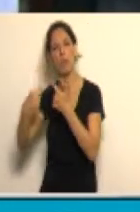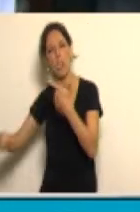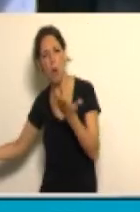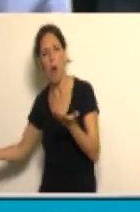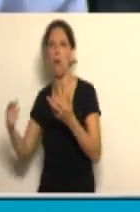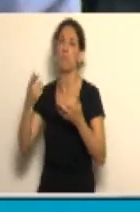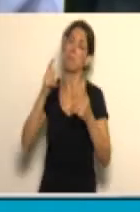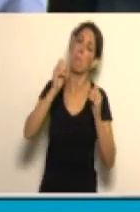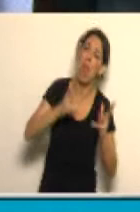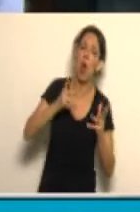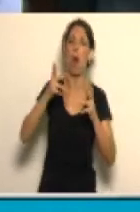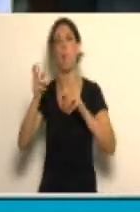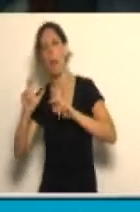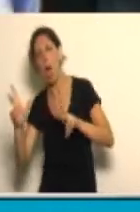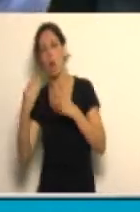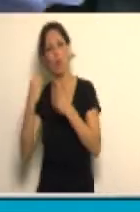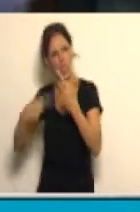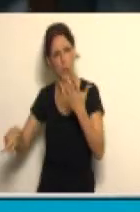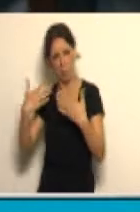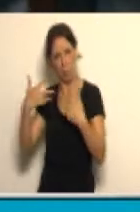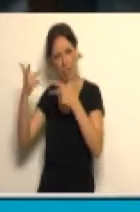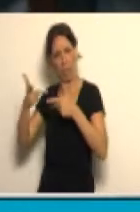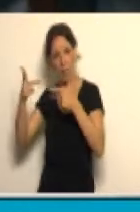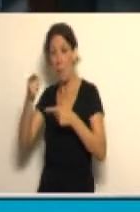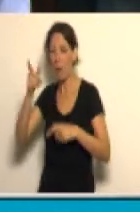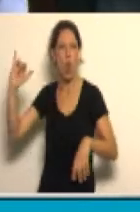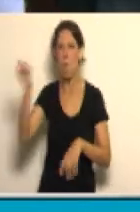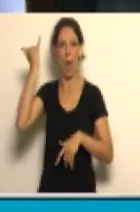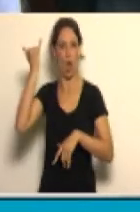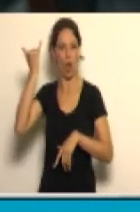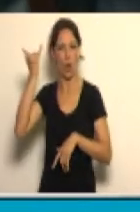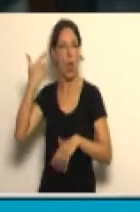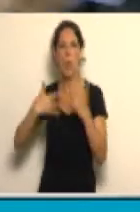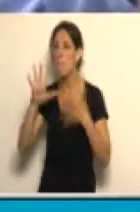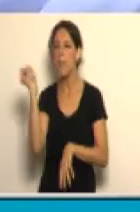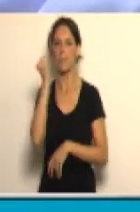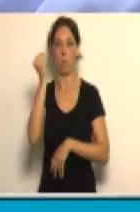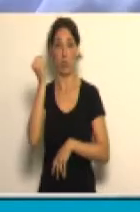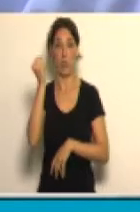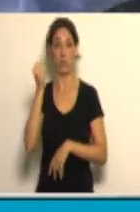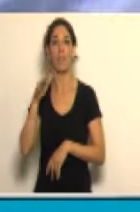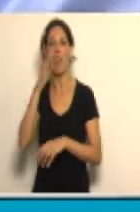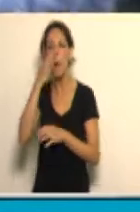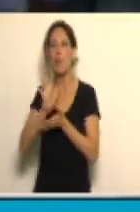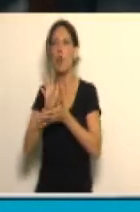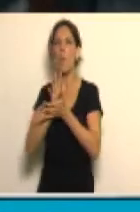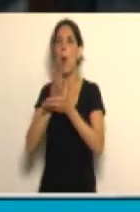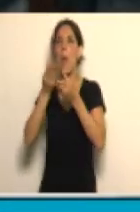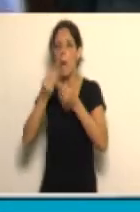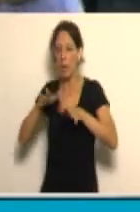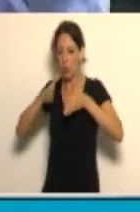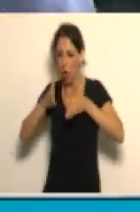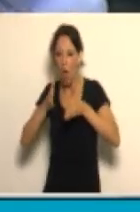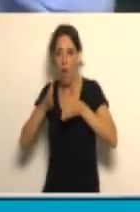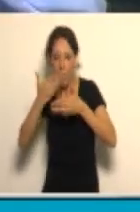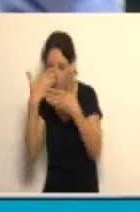algunos mejor, otros peor, pero lo más importante que hizo Néstor, que después abrió el camino y consolidó a Cristina,